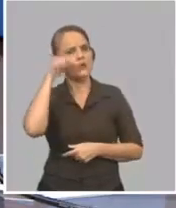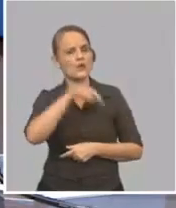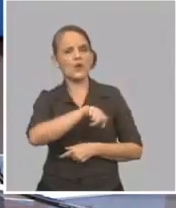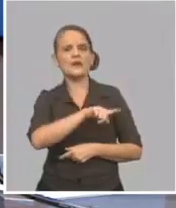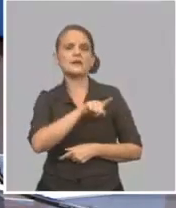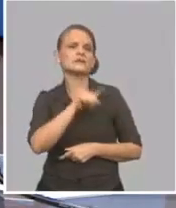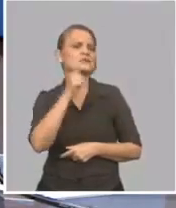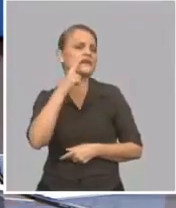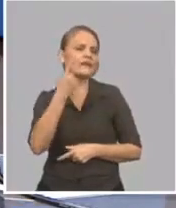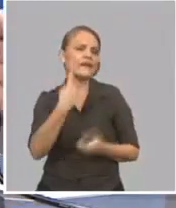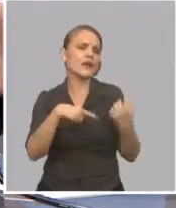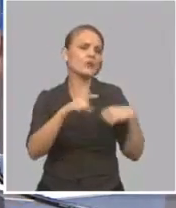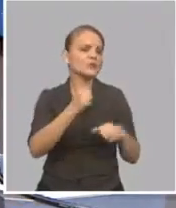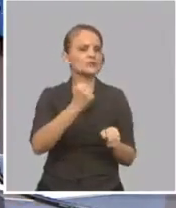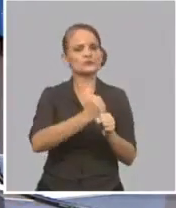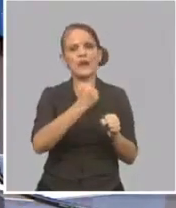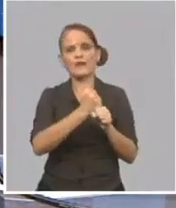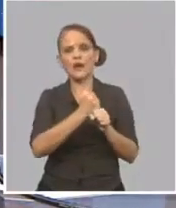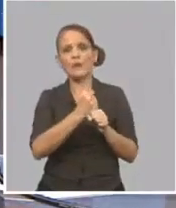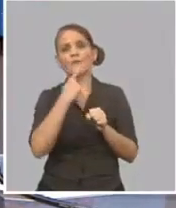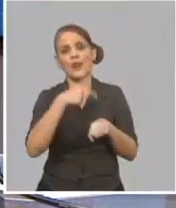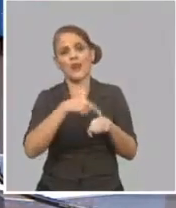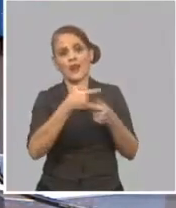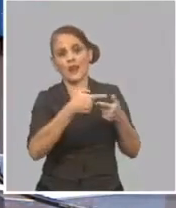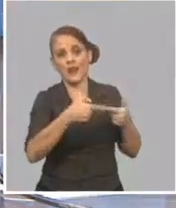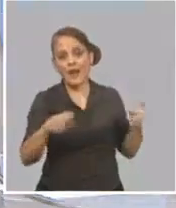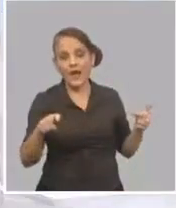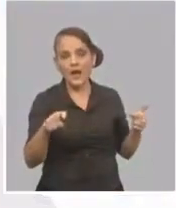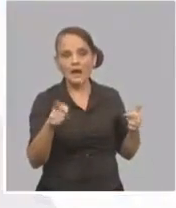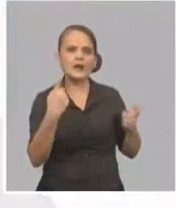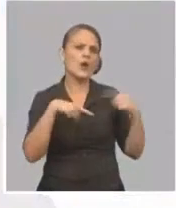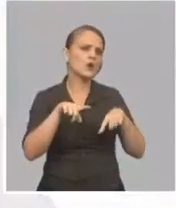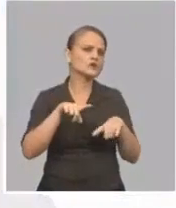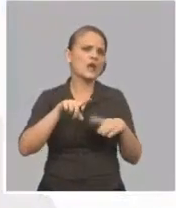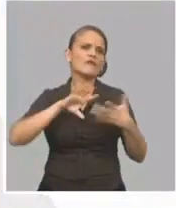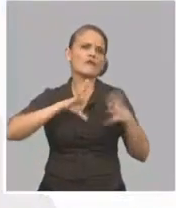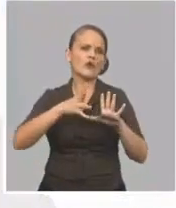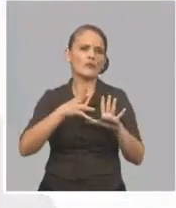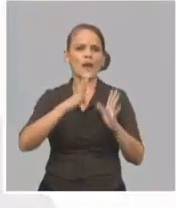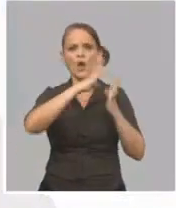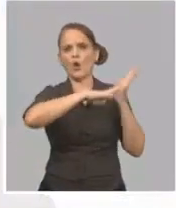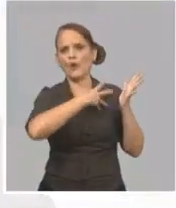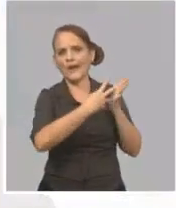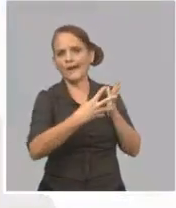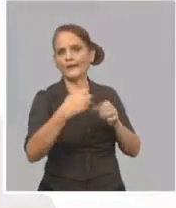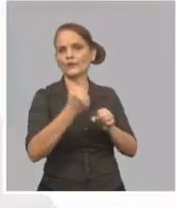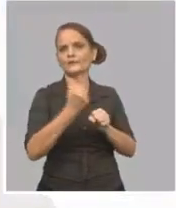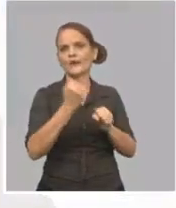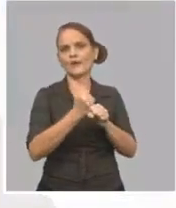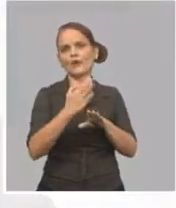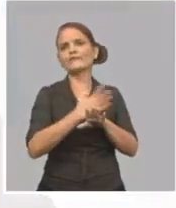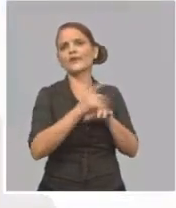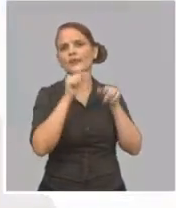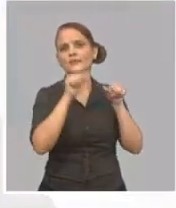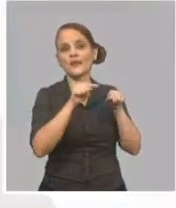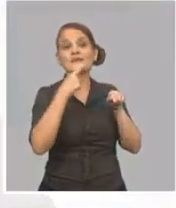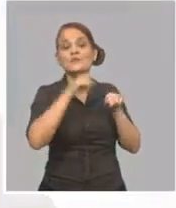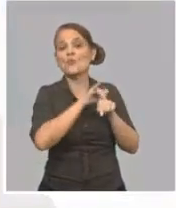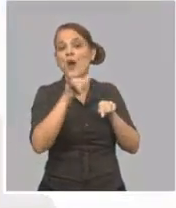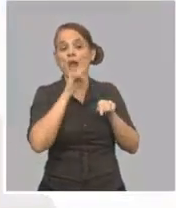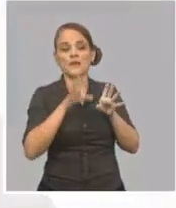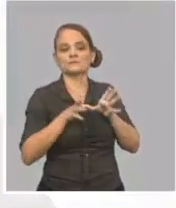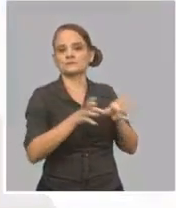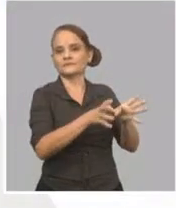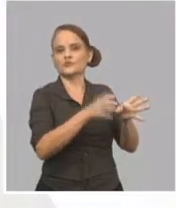pero más extendidas que las normales, y otros regímenes de trabajo. Incluso están en condición hoy de desvergamiento. Esto